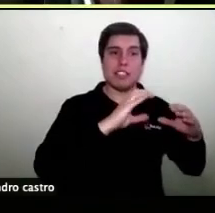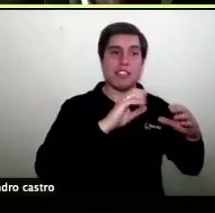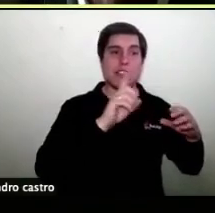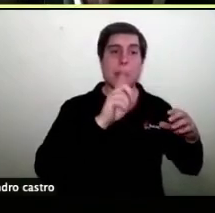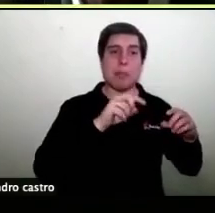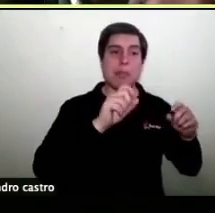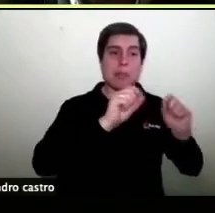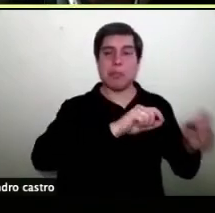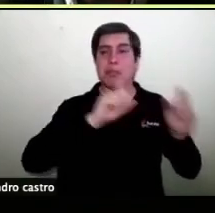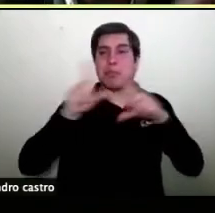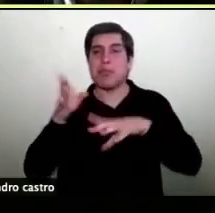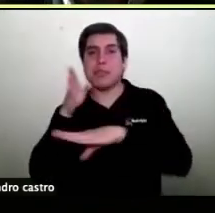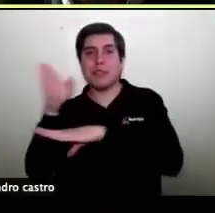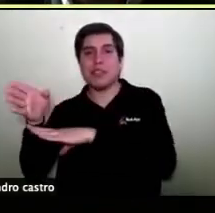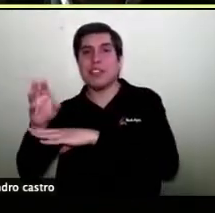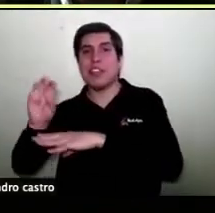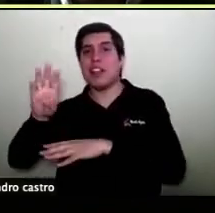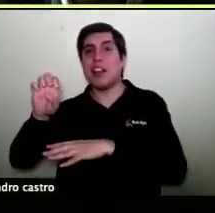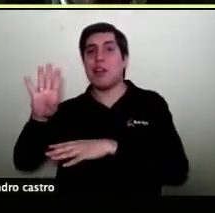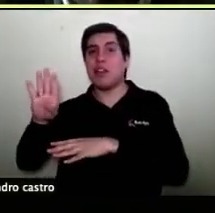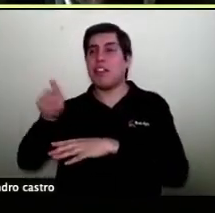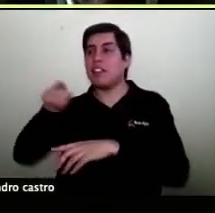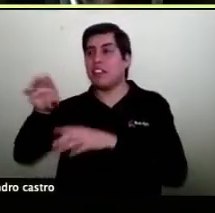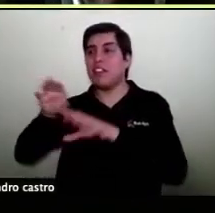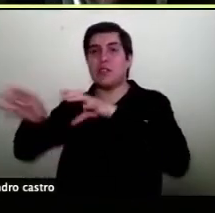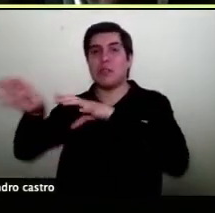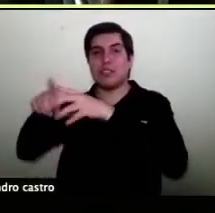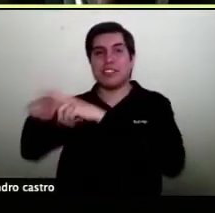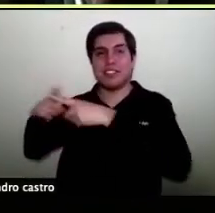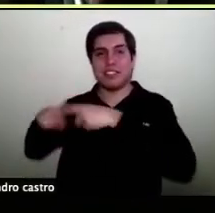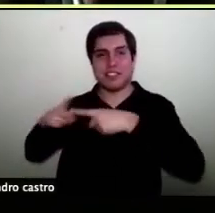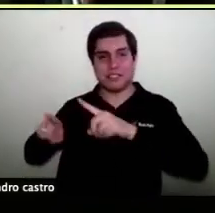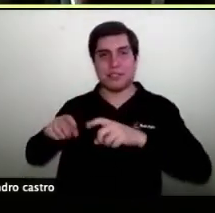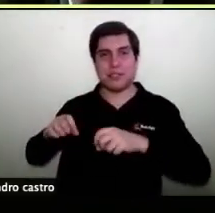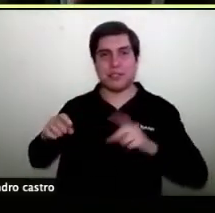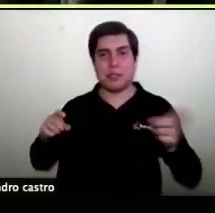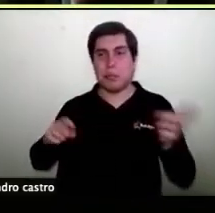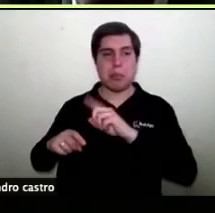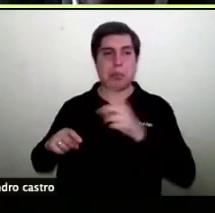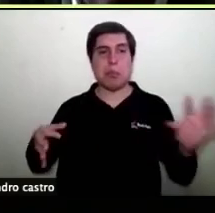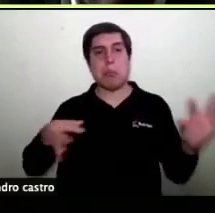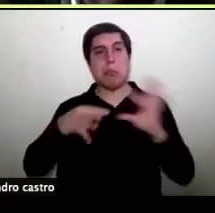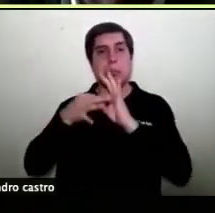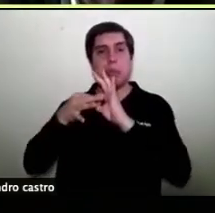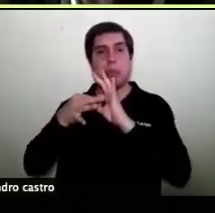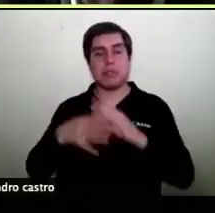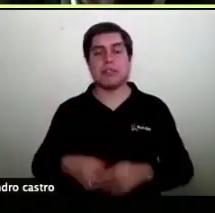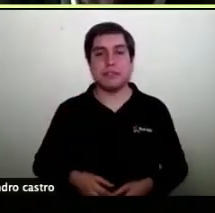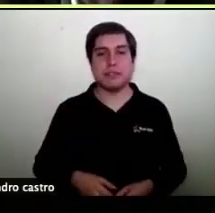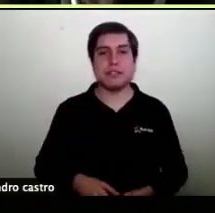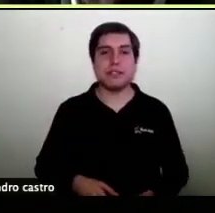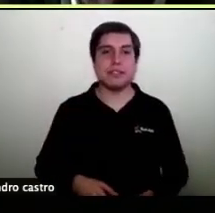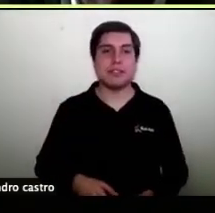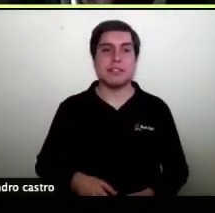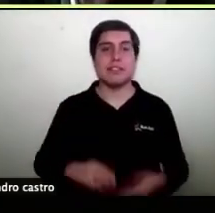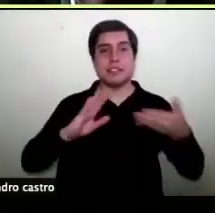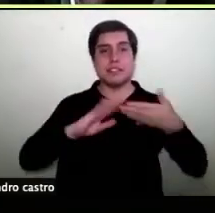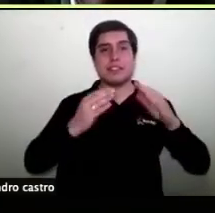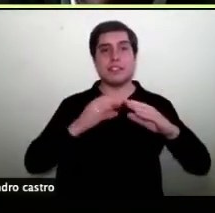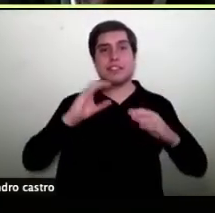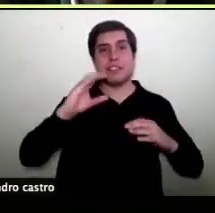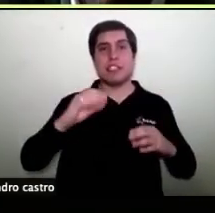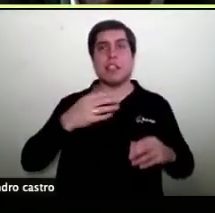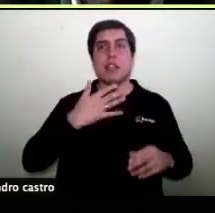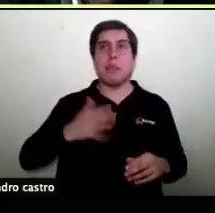web para saber todos los otros productos que están así que felices yo creo que hay unas capacitaciones que hace Comunidad C martes y